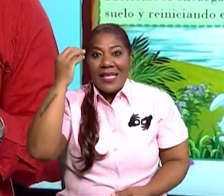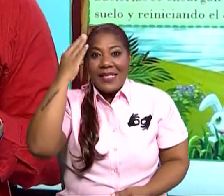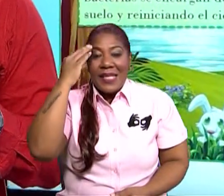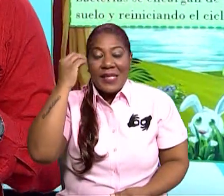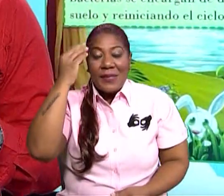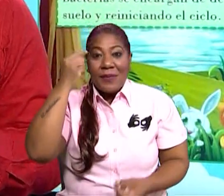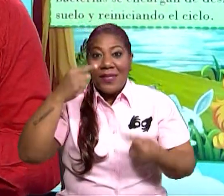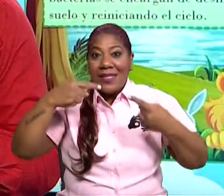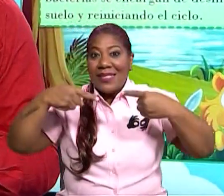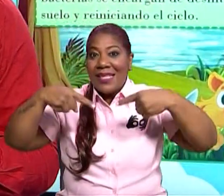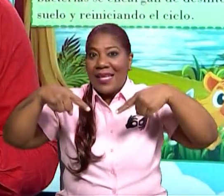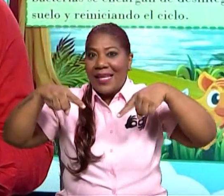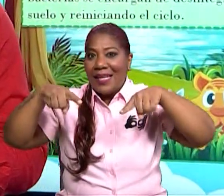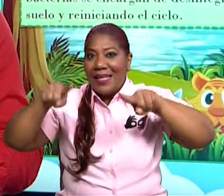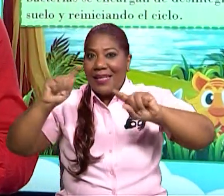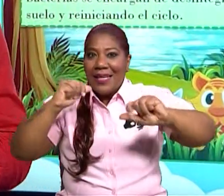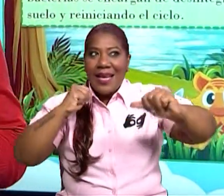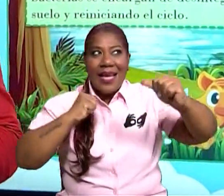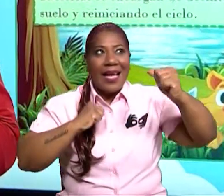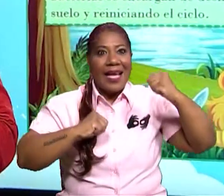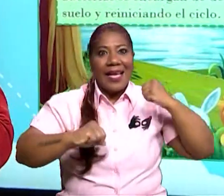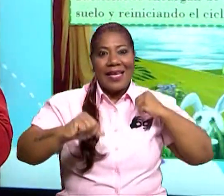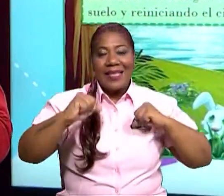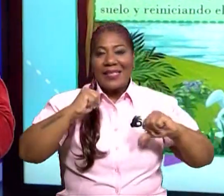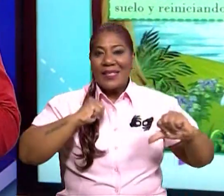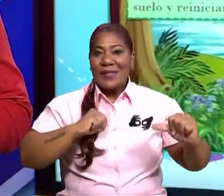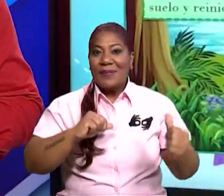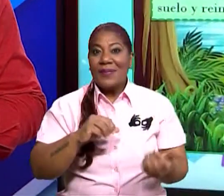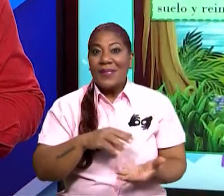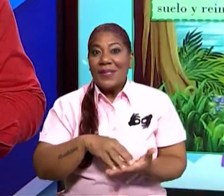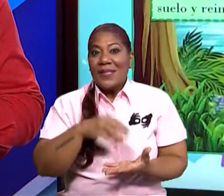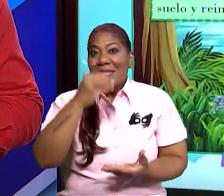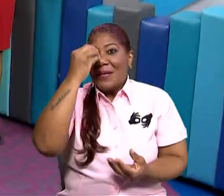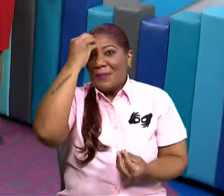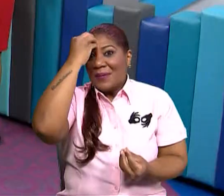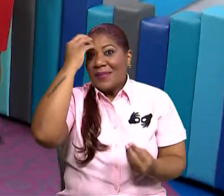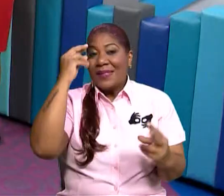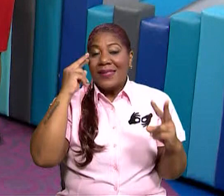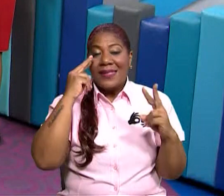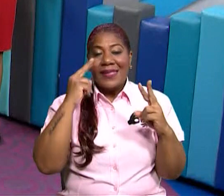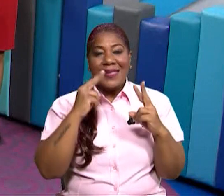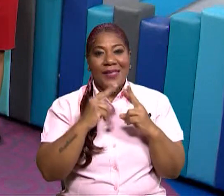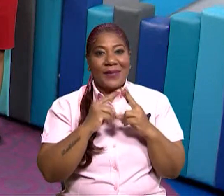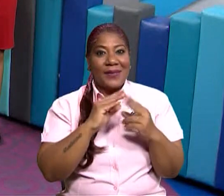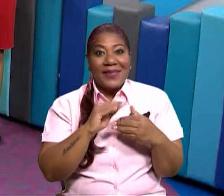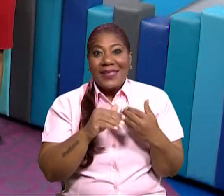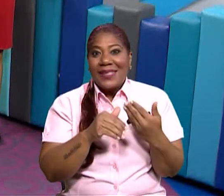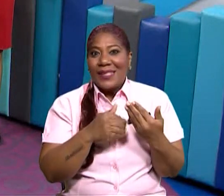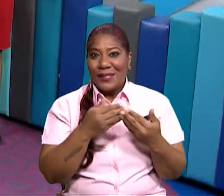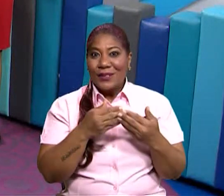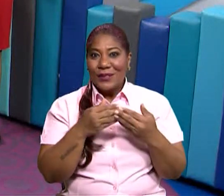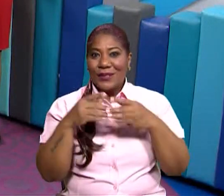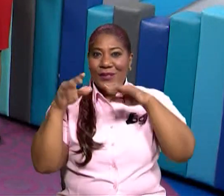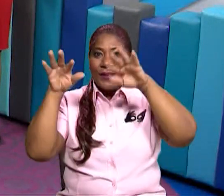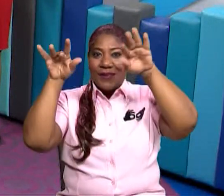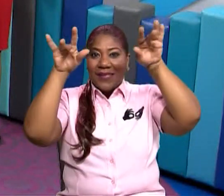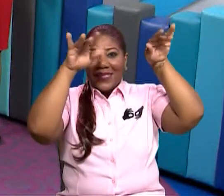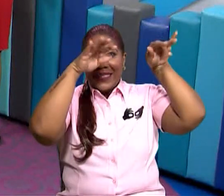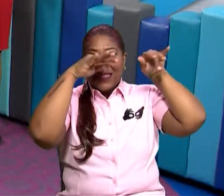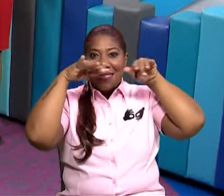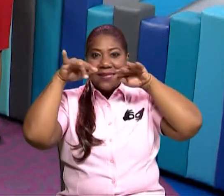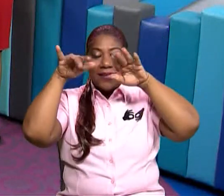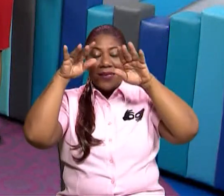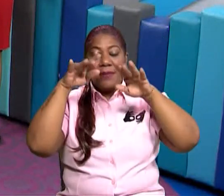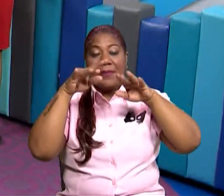puedes hacer un pequeño recorrido por alguno de nuestros bosques. Es muy importante que siempre debes llevar tu